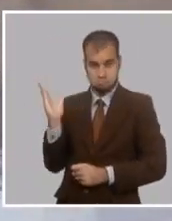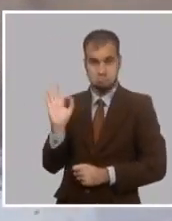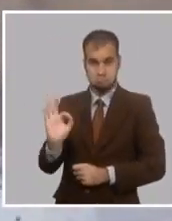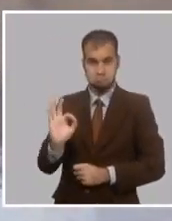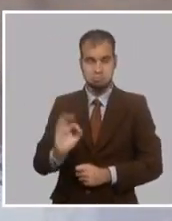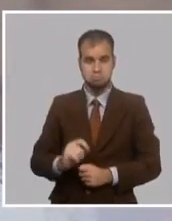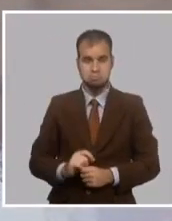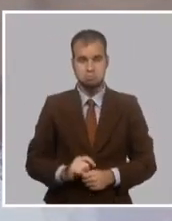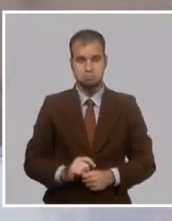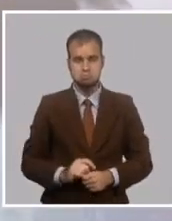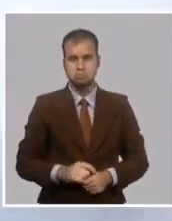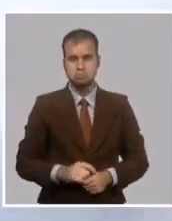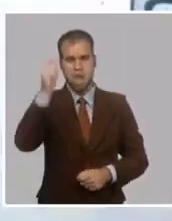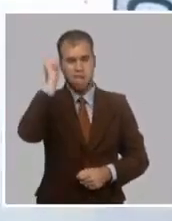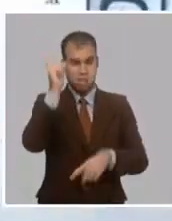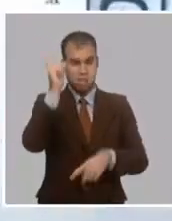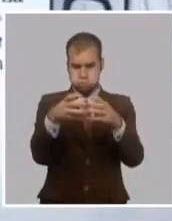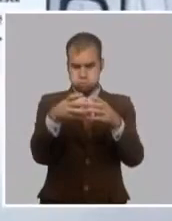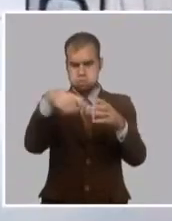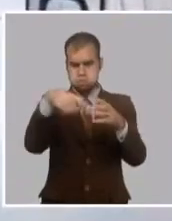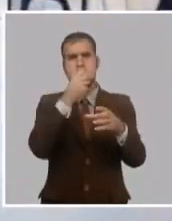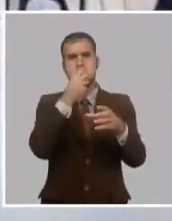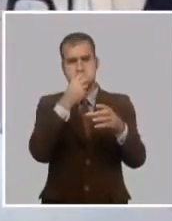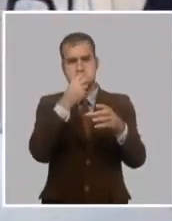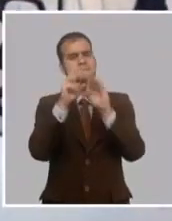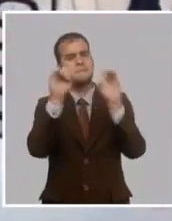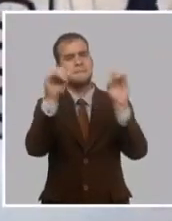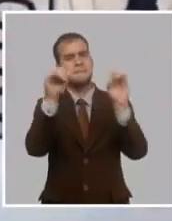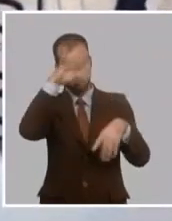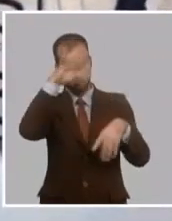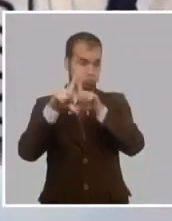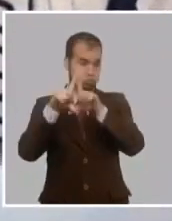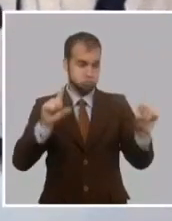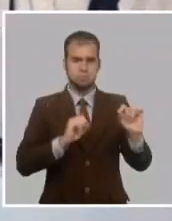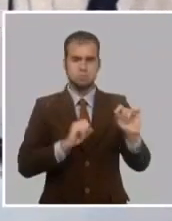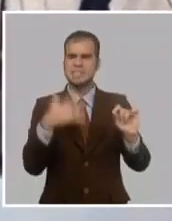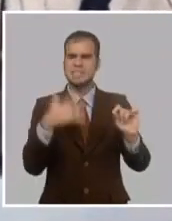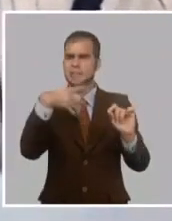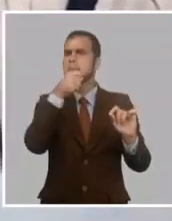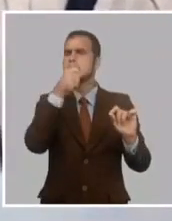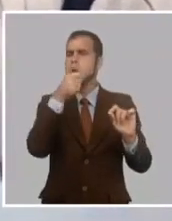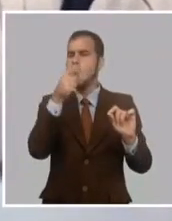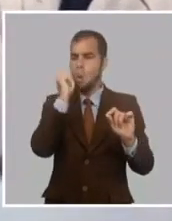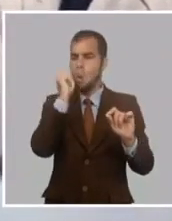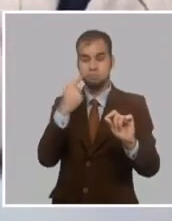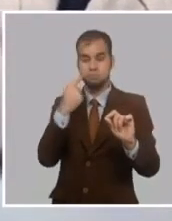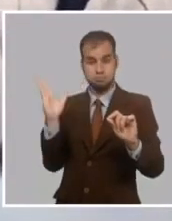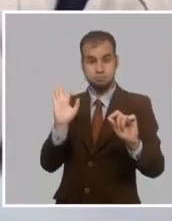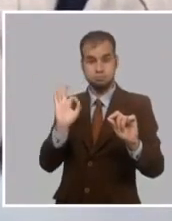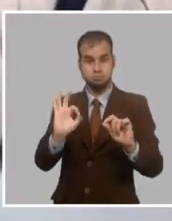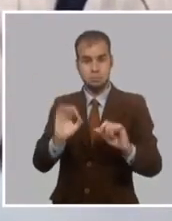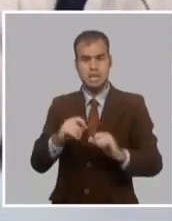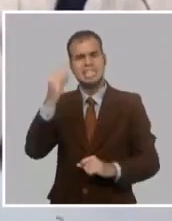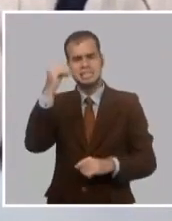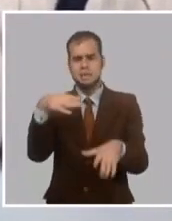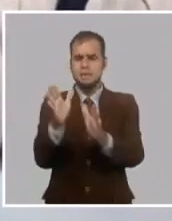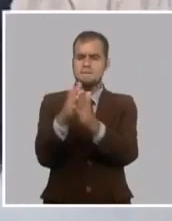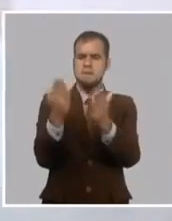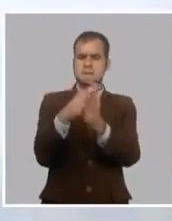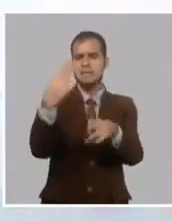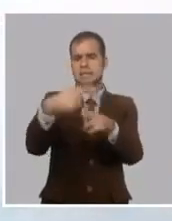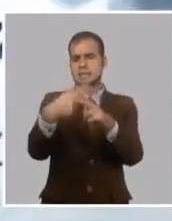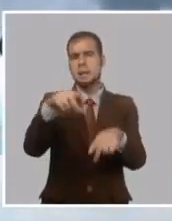Las ideas del comité lograron difusión nacional con el periodista Guido García Inclán, desde las páginas de Bohemia.